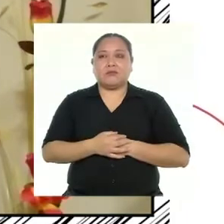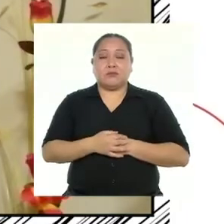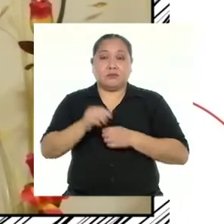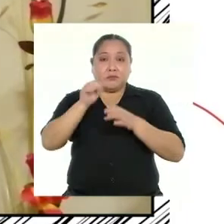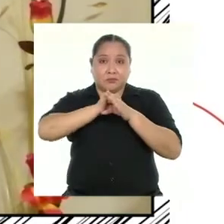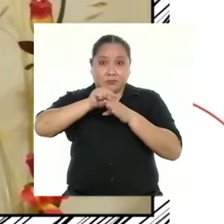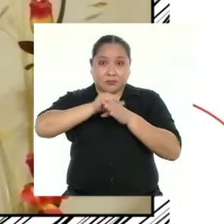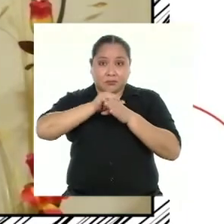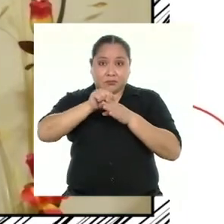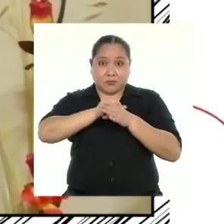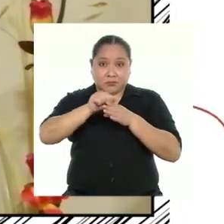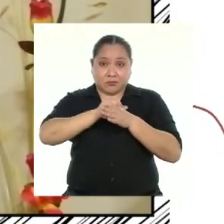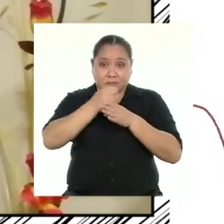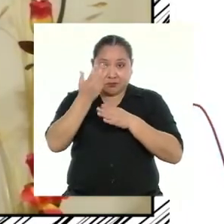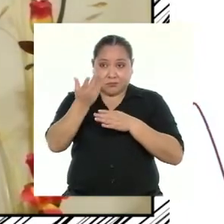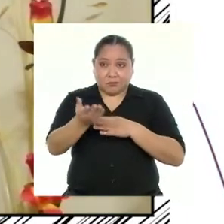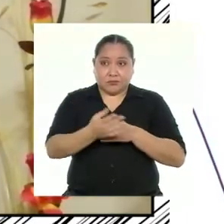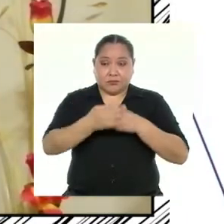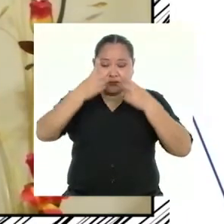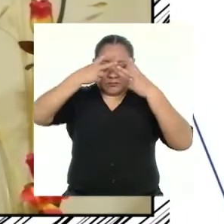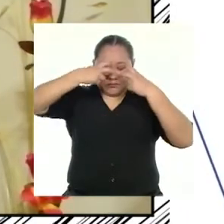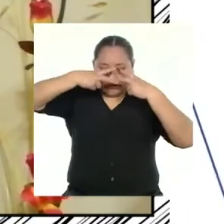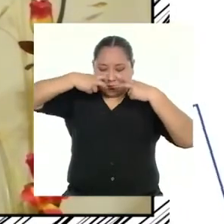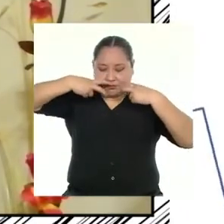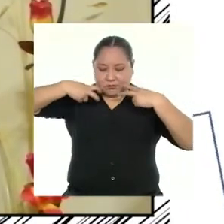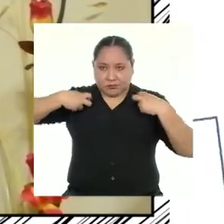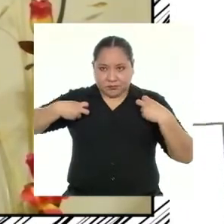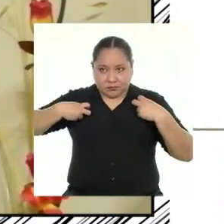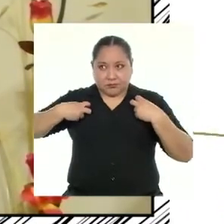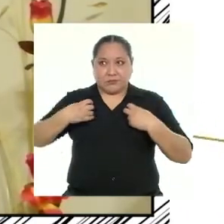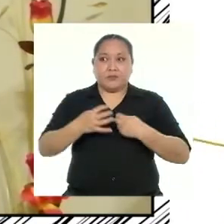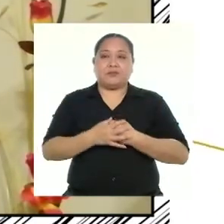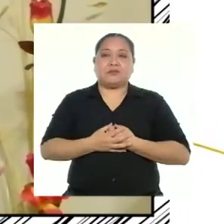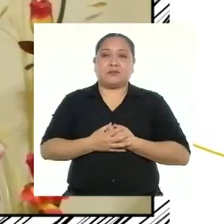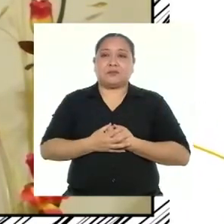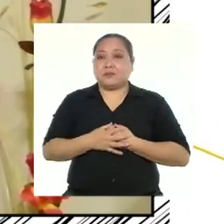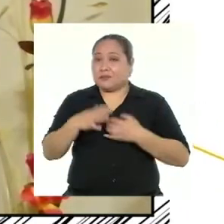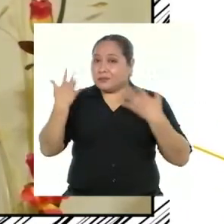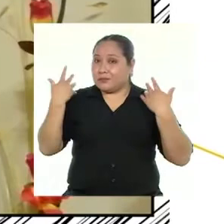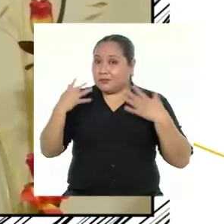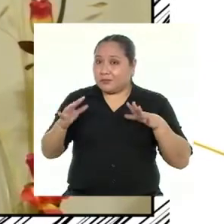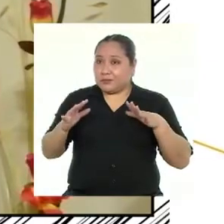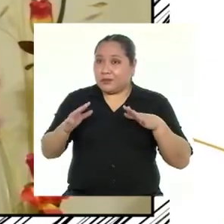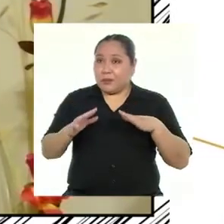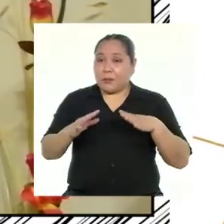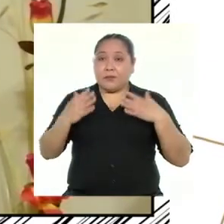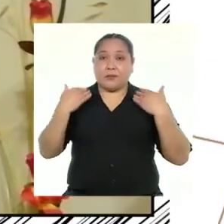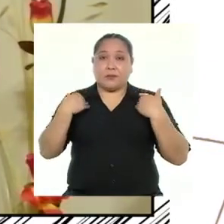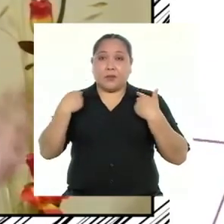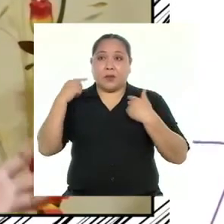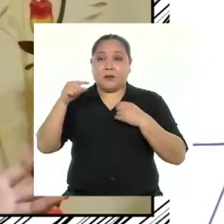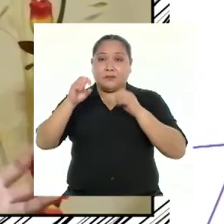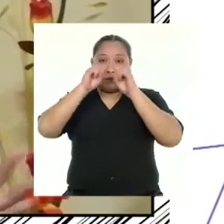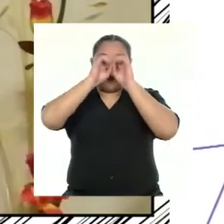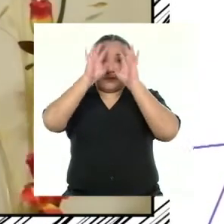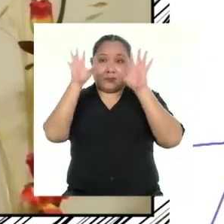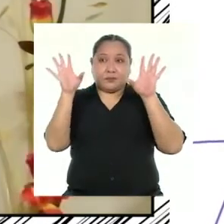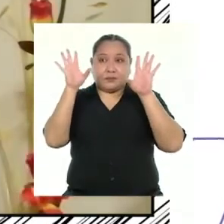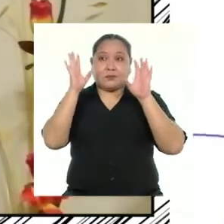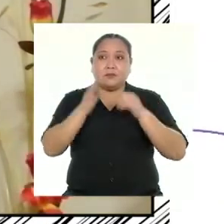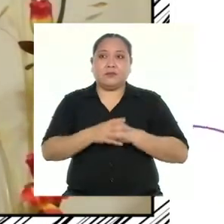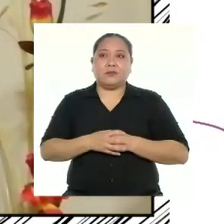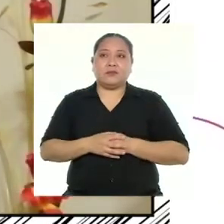Practíquenla, analícense y una vez que tengan eso muy claro,